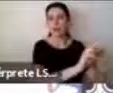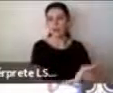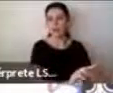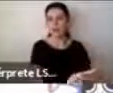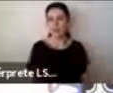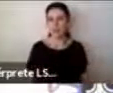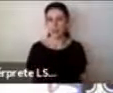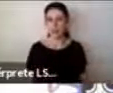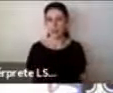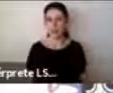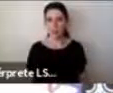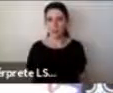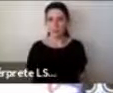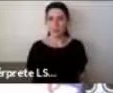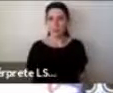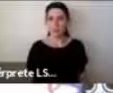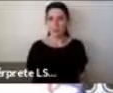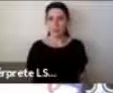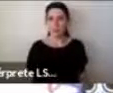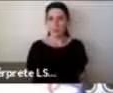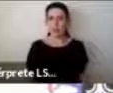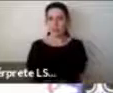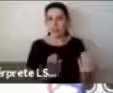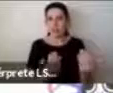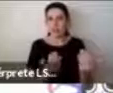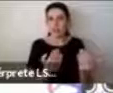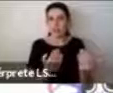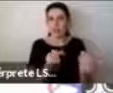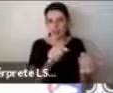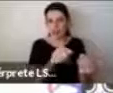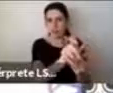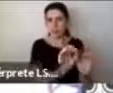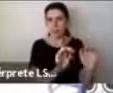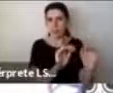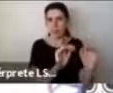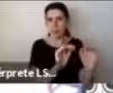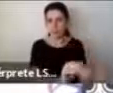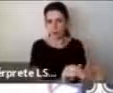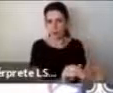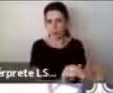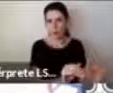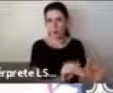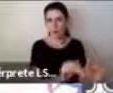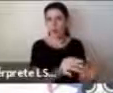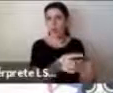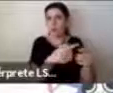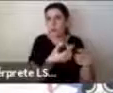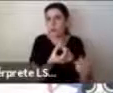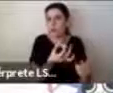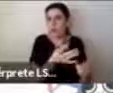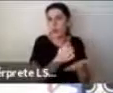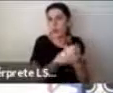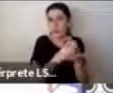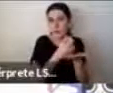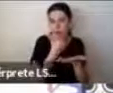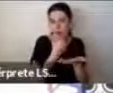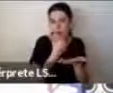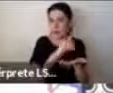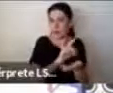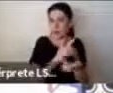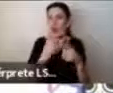realmente las necesidades de apoyo que puede requerir en otras áreas, salvo que no son solamente exclusivas de la parte del medicamento.